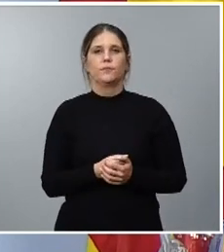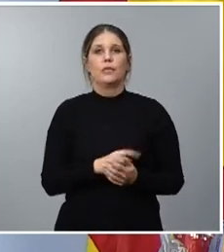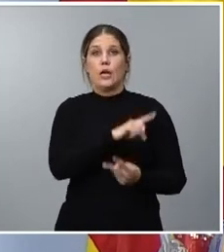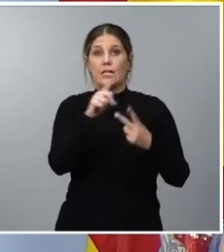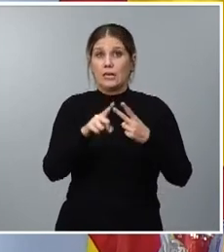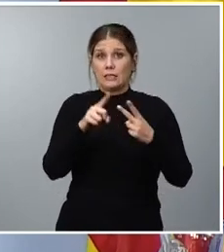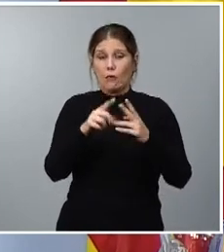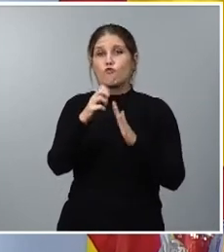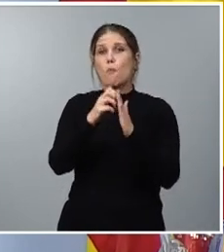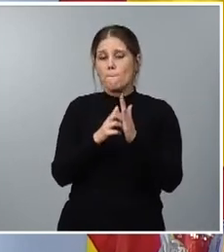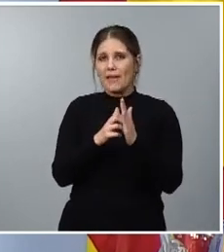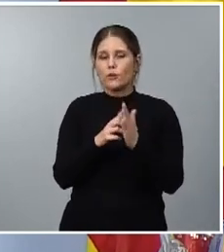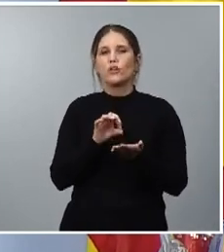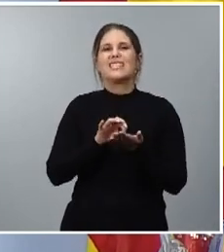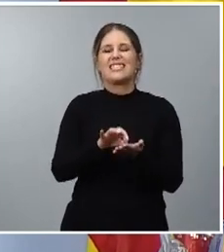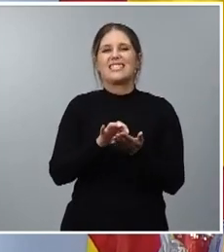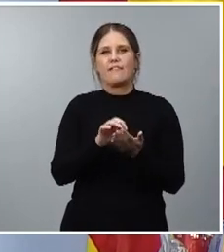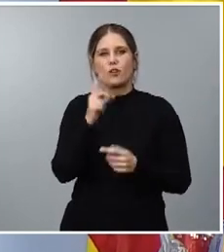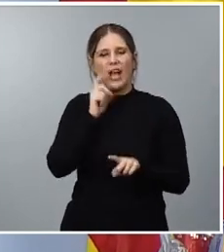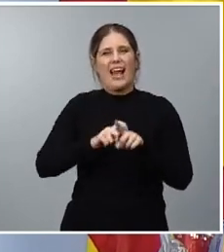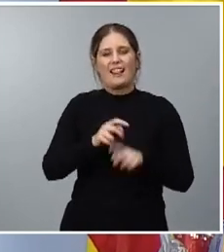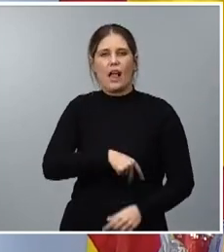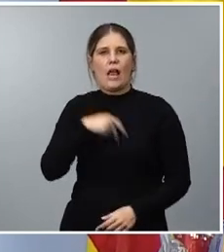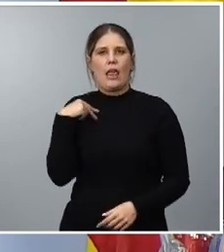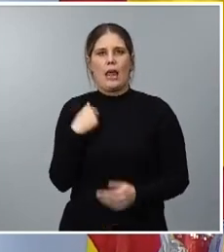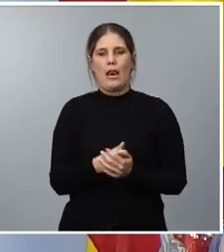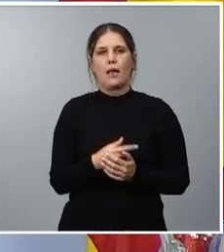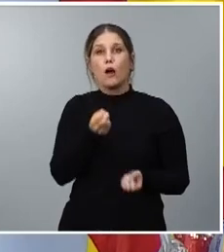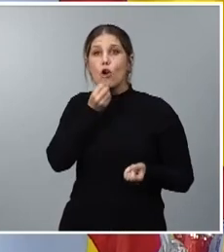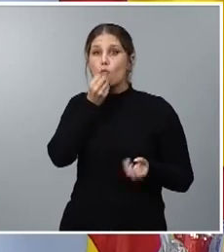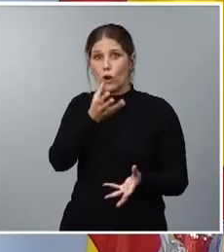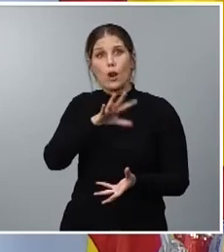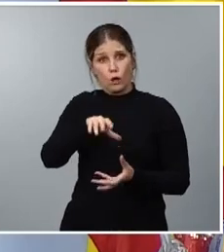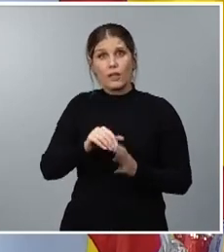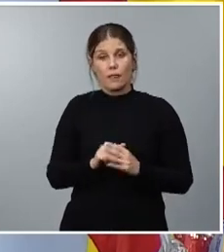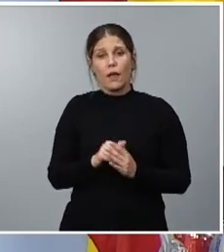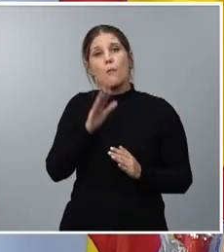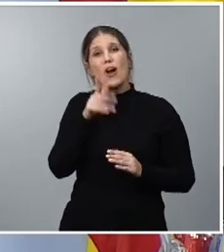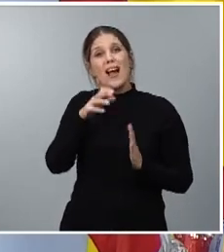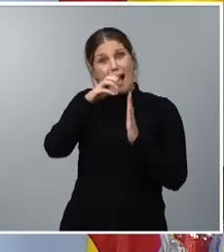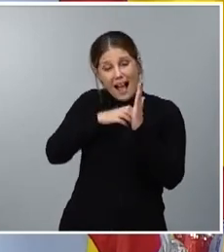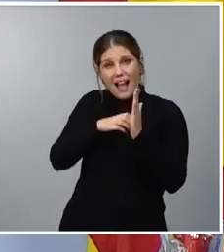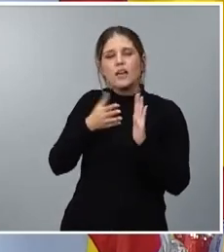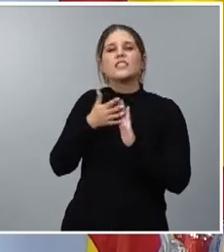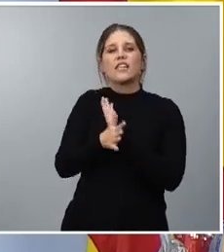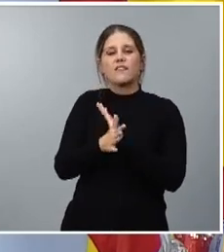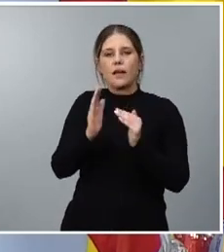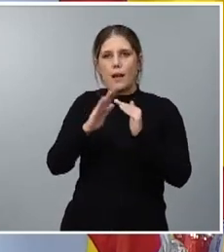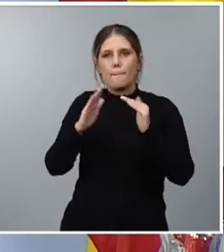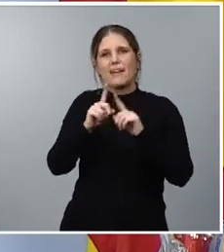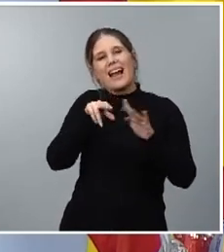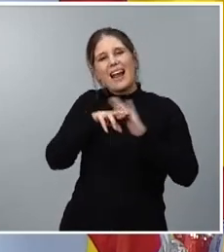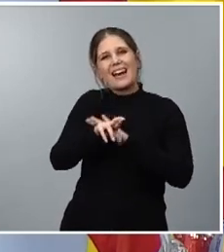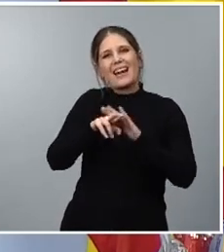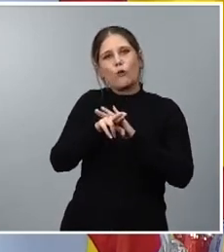reduce es el de servicios de carácter general también es una buena noticia porque la caída se debe a los menores recursos